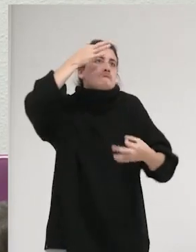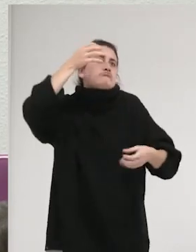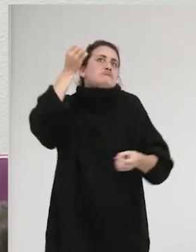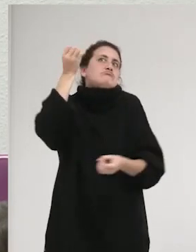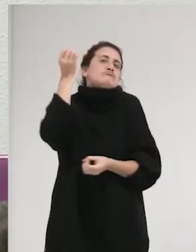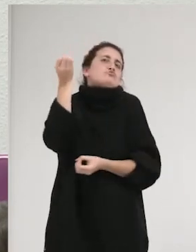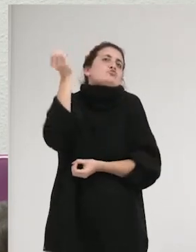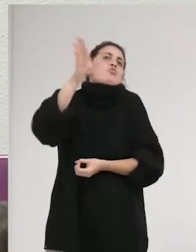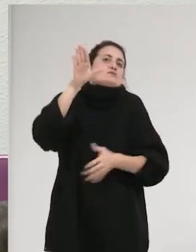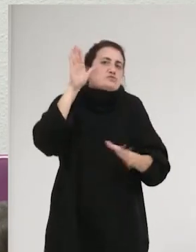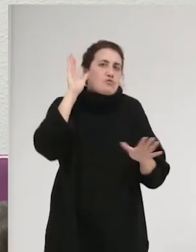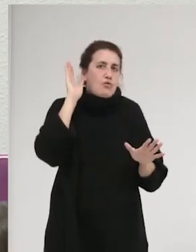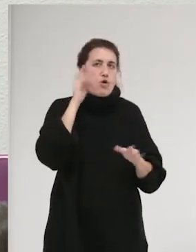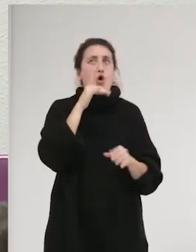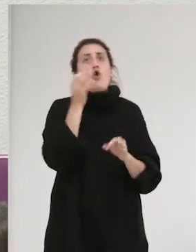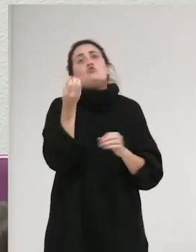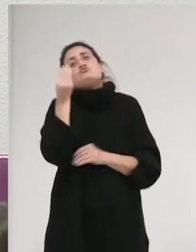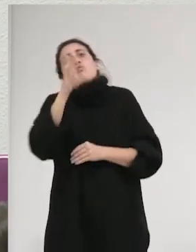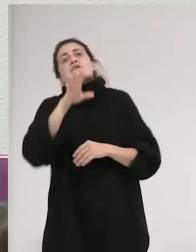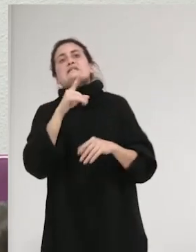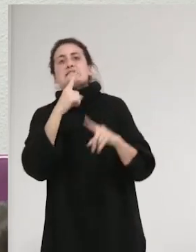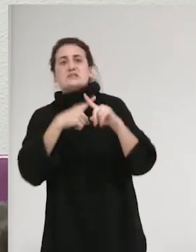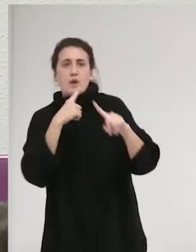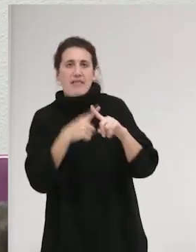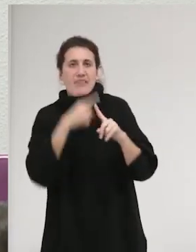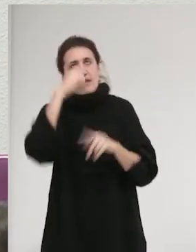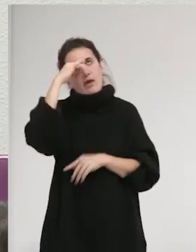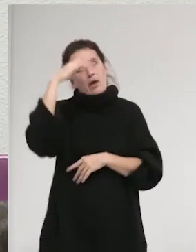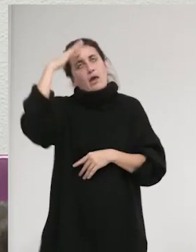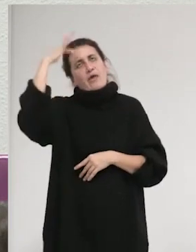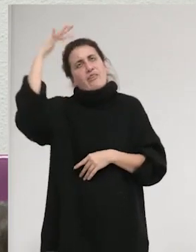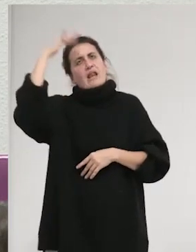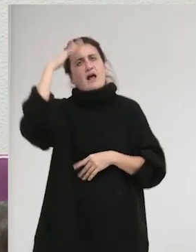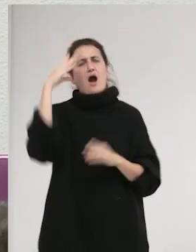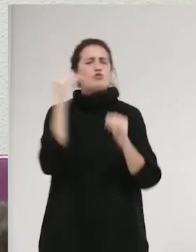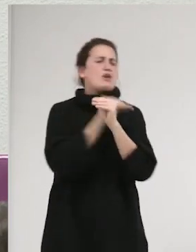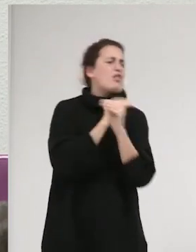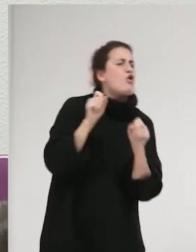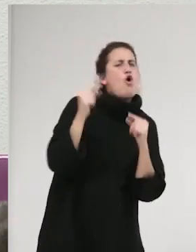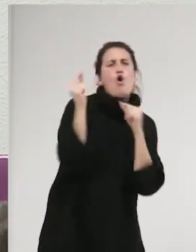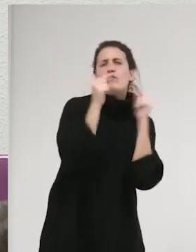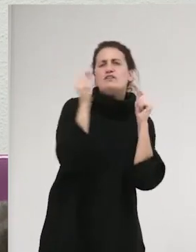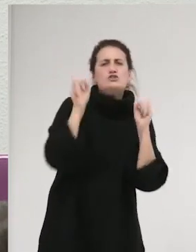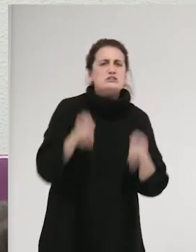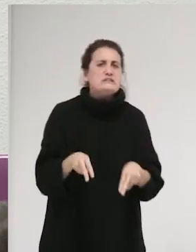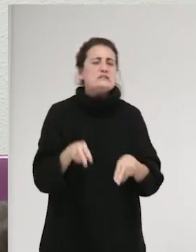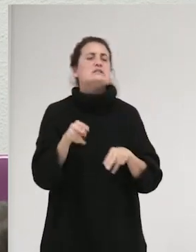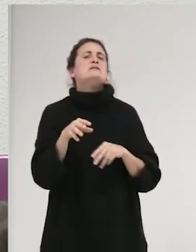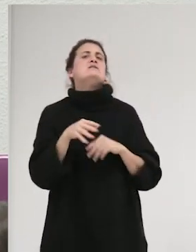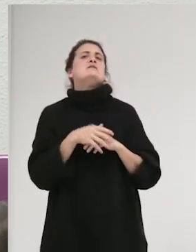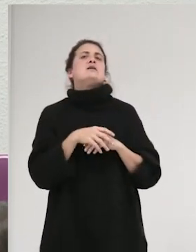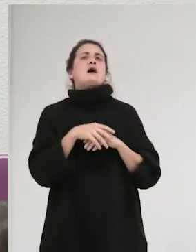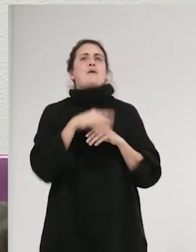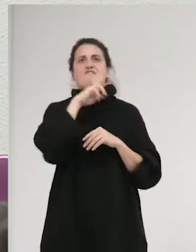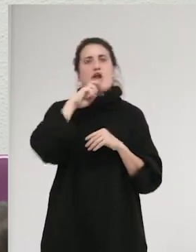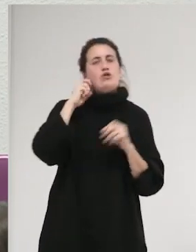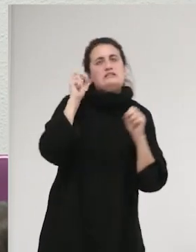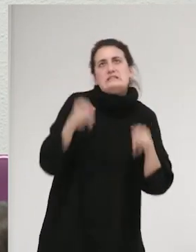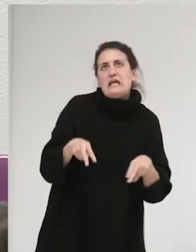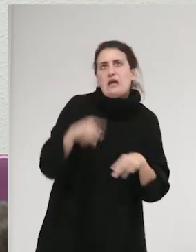o una supuesta sexualidad idílica, sin contradicción, sin conflicto, sin valores